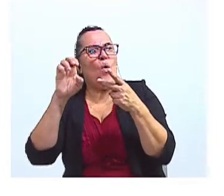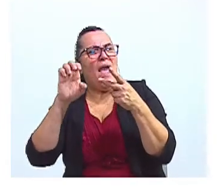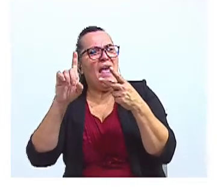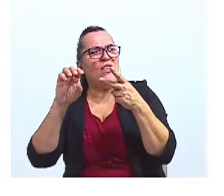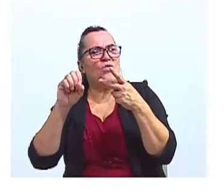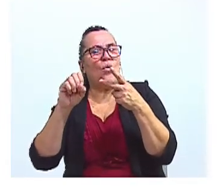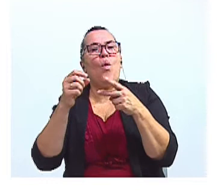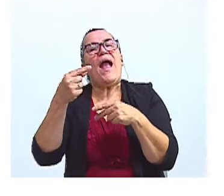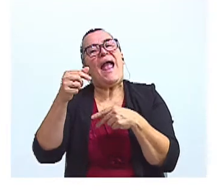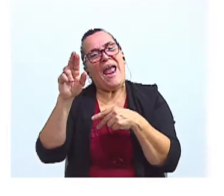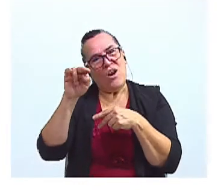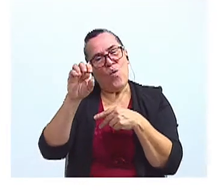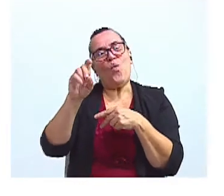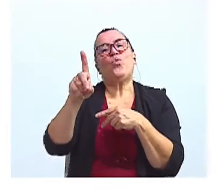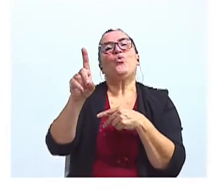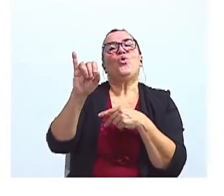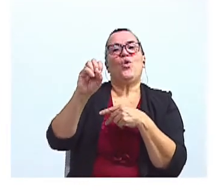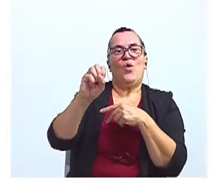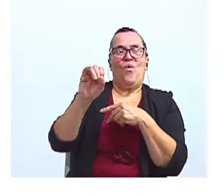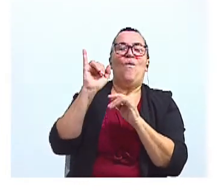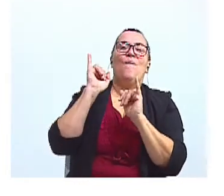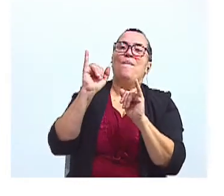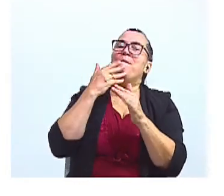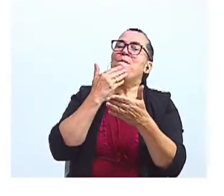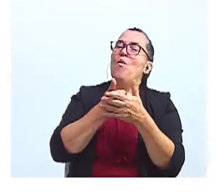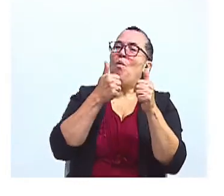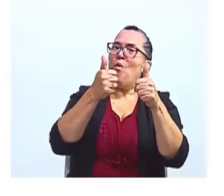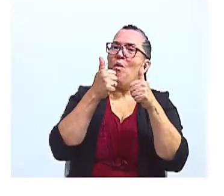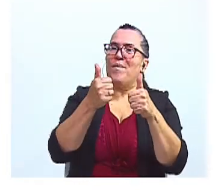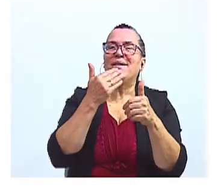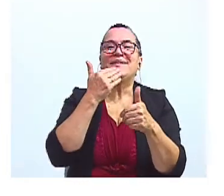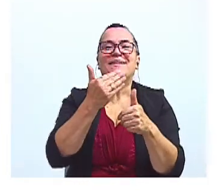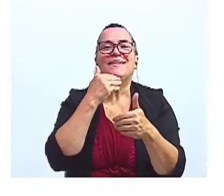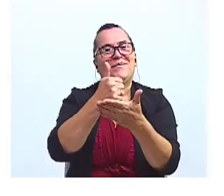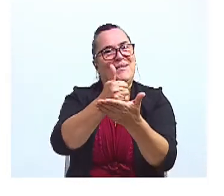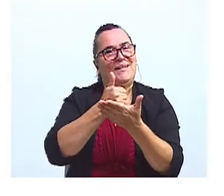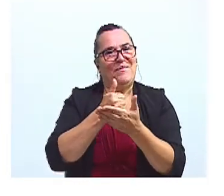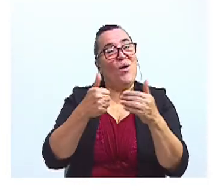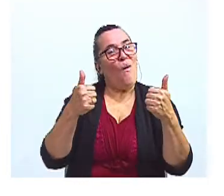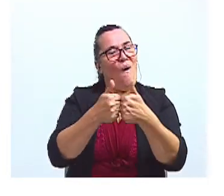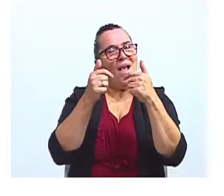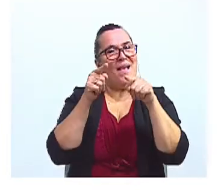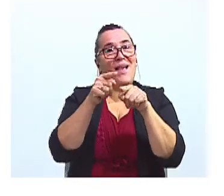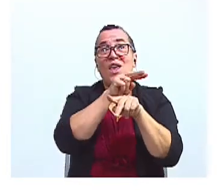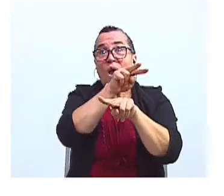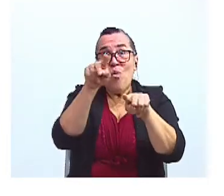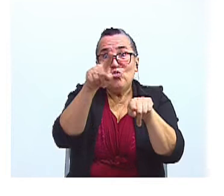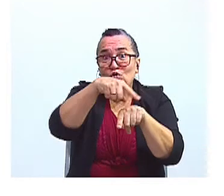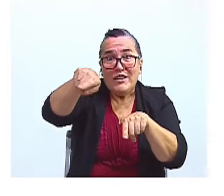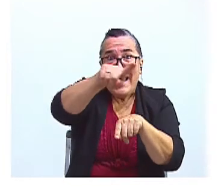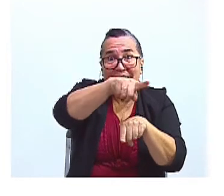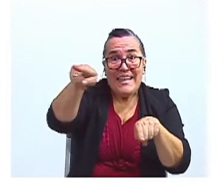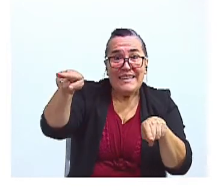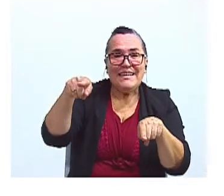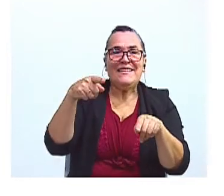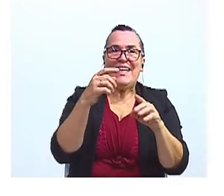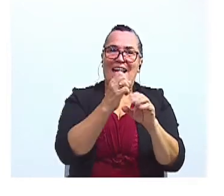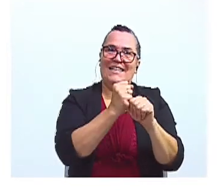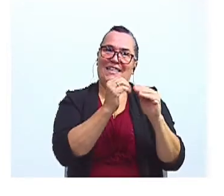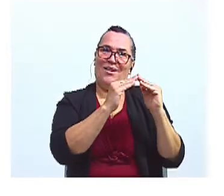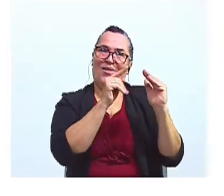Sí, un gerundio. Un gerundio. Bien, Marcela, gracias por ayudarme con este desafío y a ustedes los invito a hacerlos en casa.